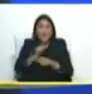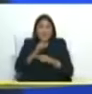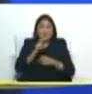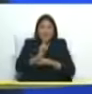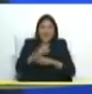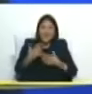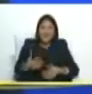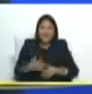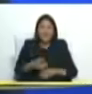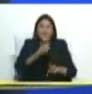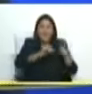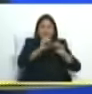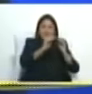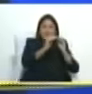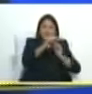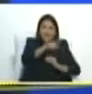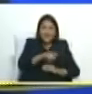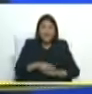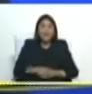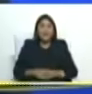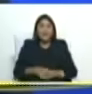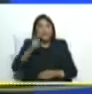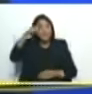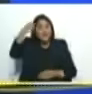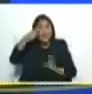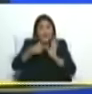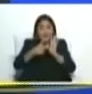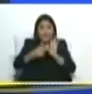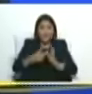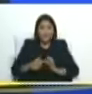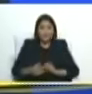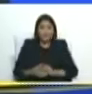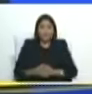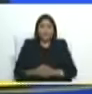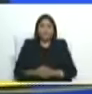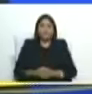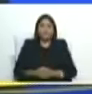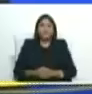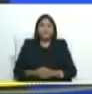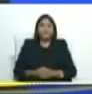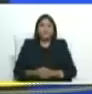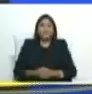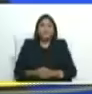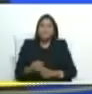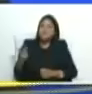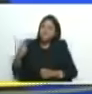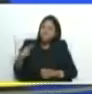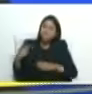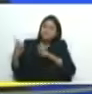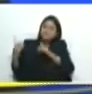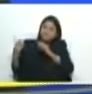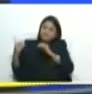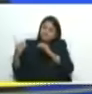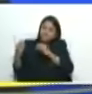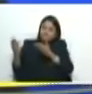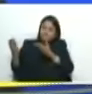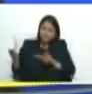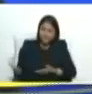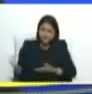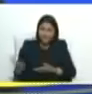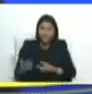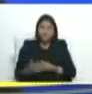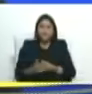emocionante también porque veníamos en el avión conversando veníamos